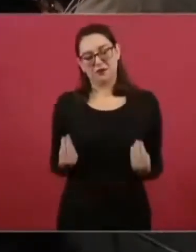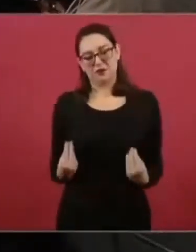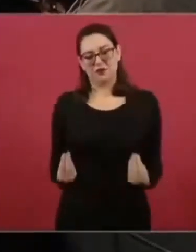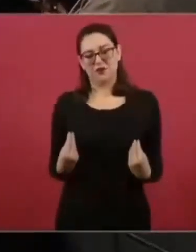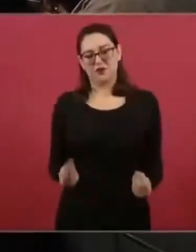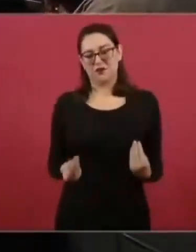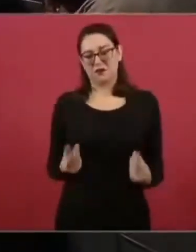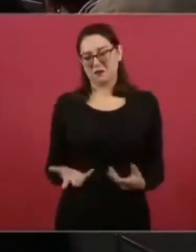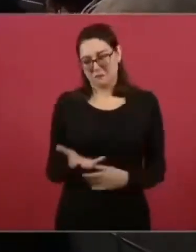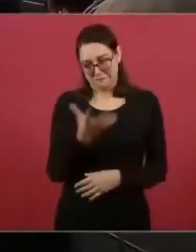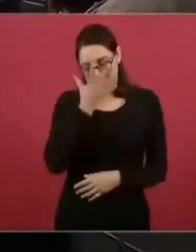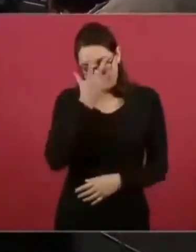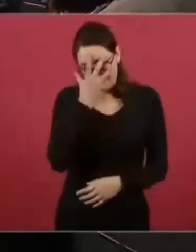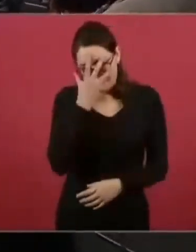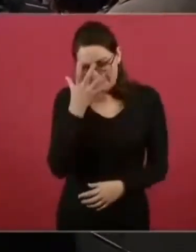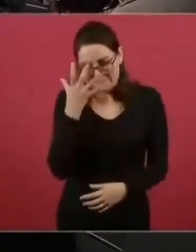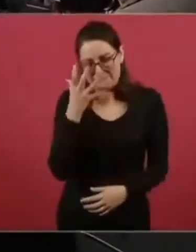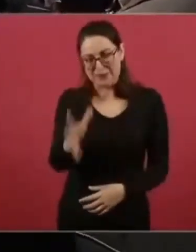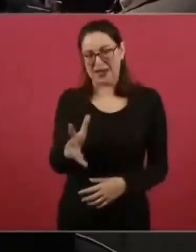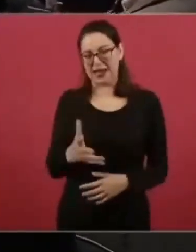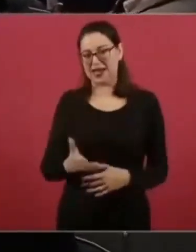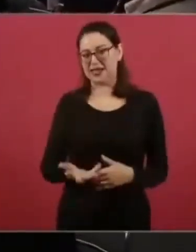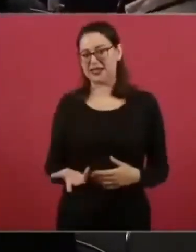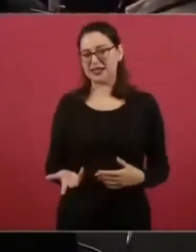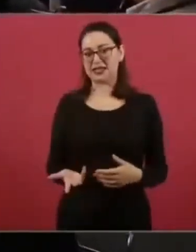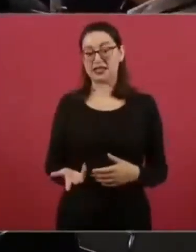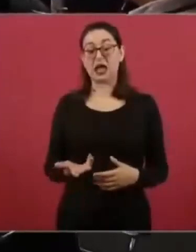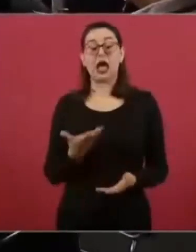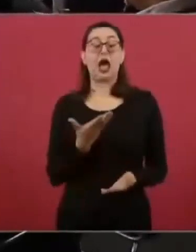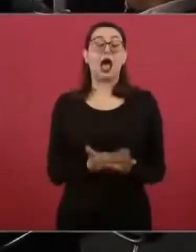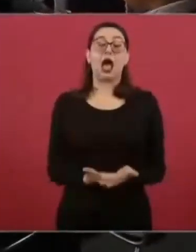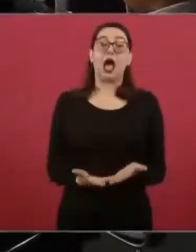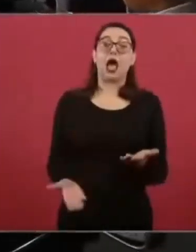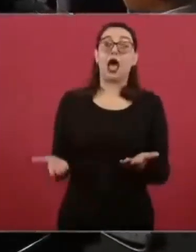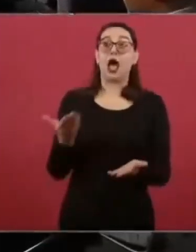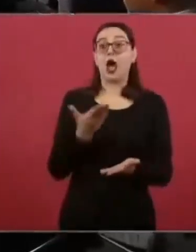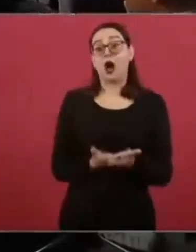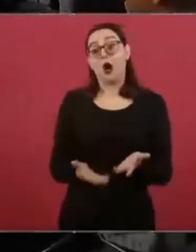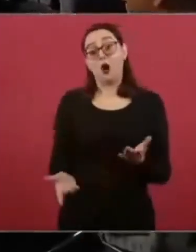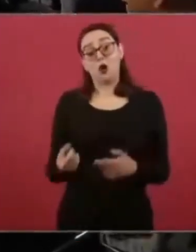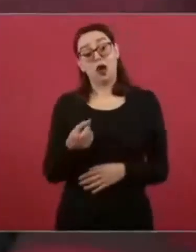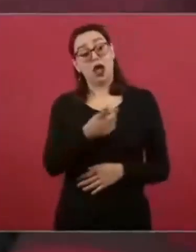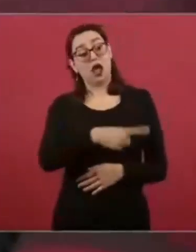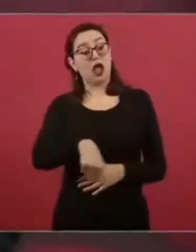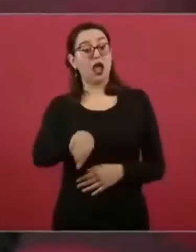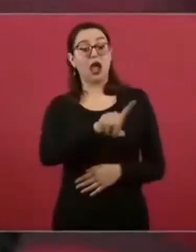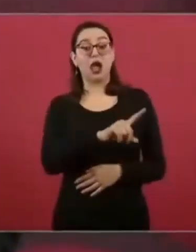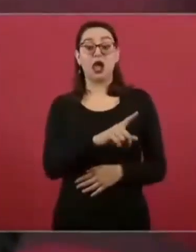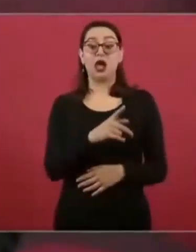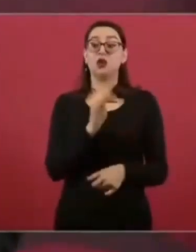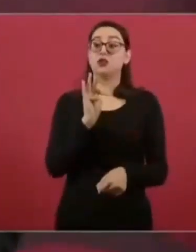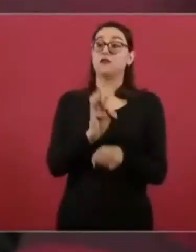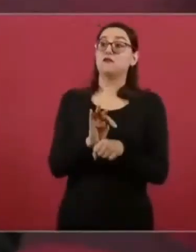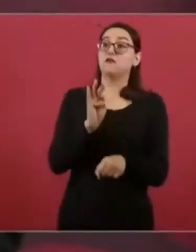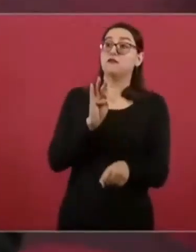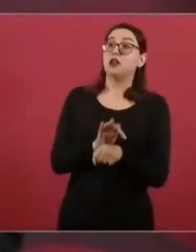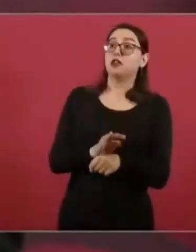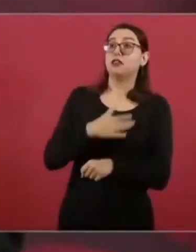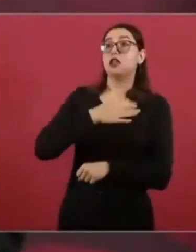de la justicia, de la libertad,